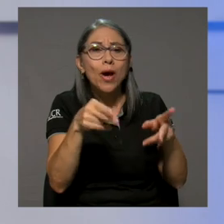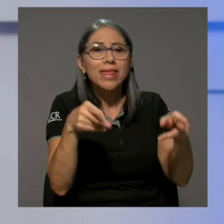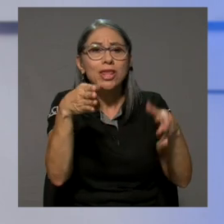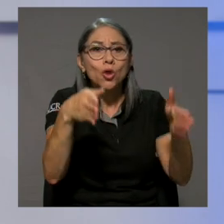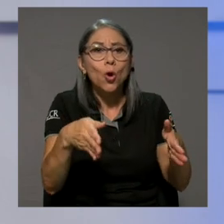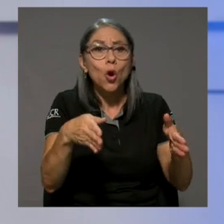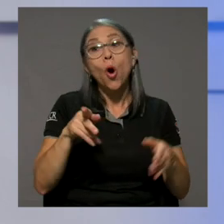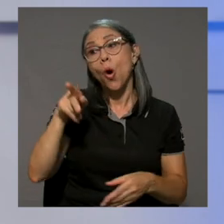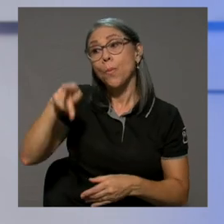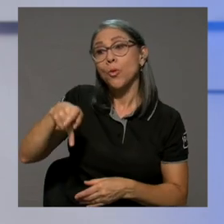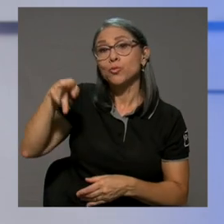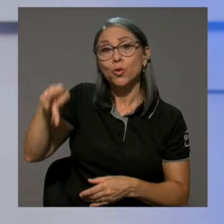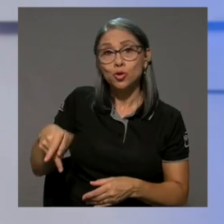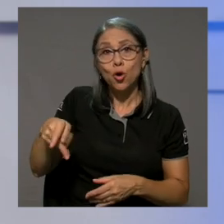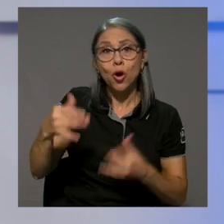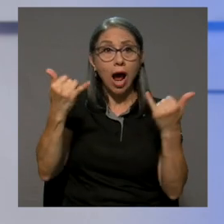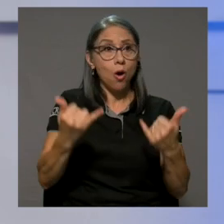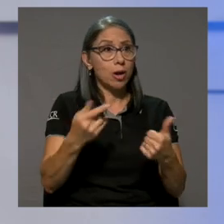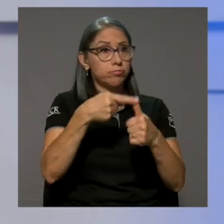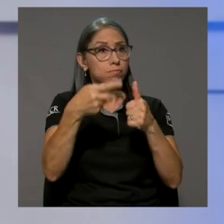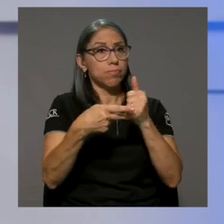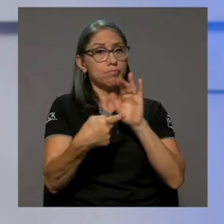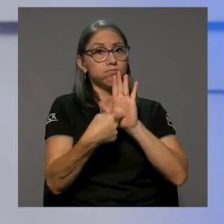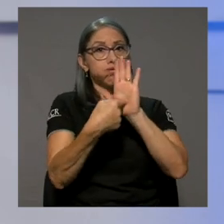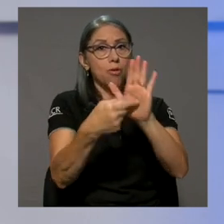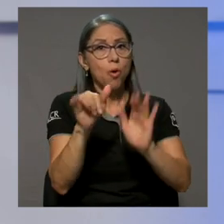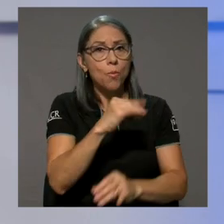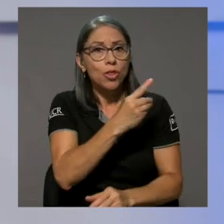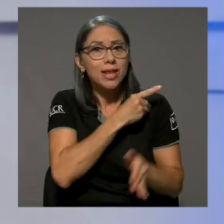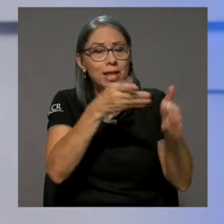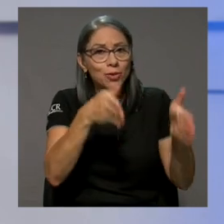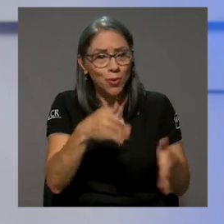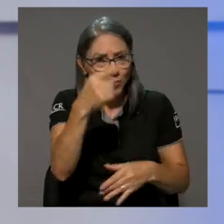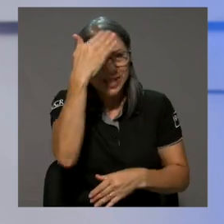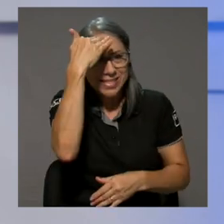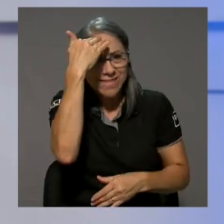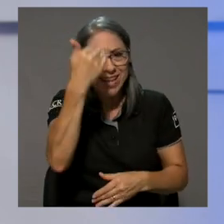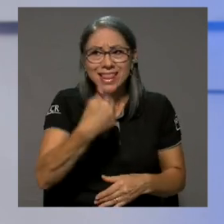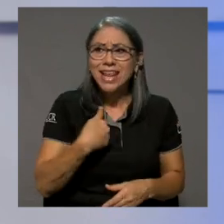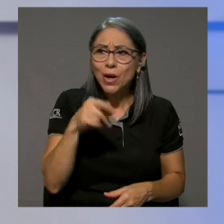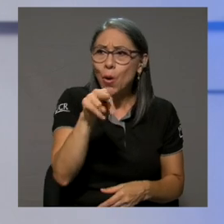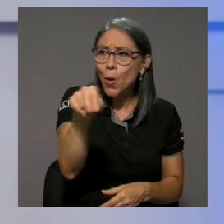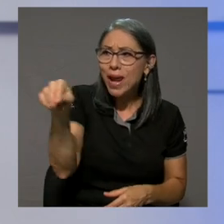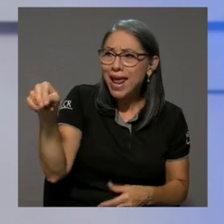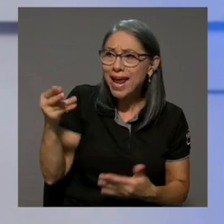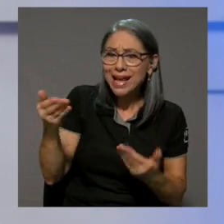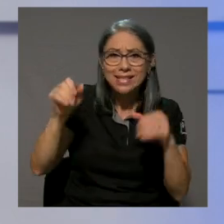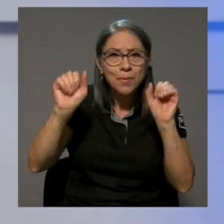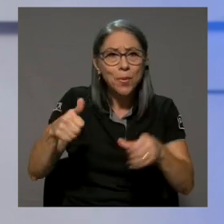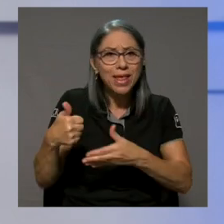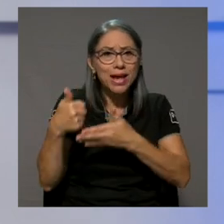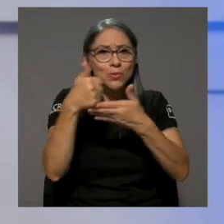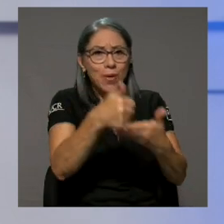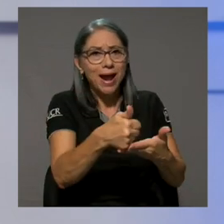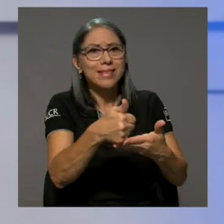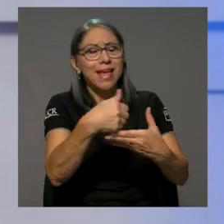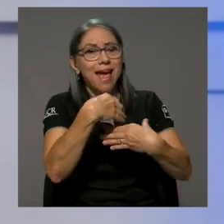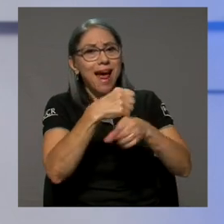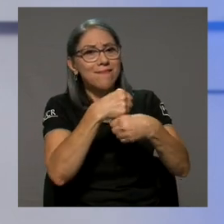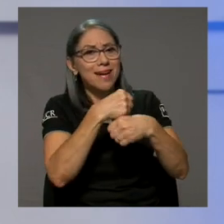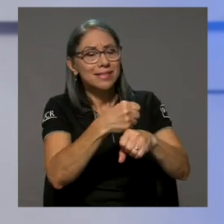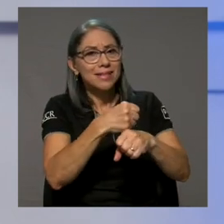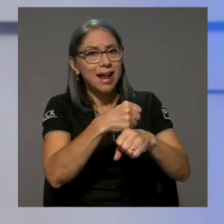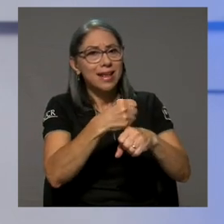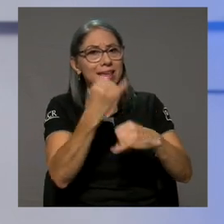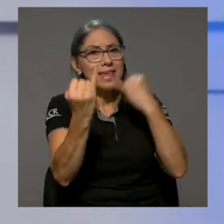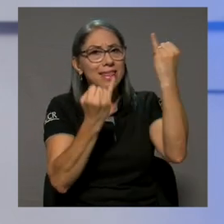como editor o de la postproducción a debutar como un director, digamos, saber que contás con estos colegas que pueden